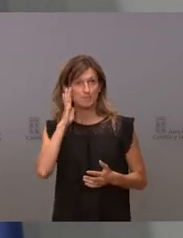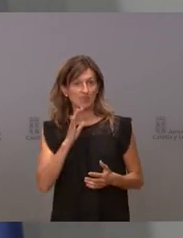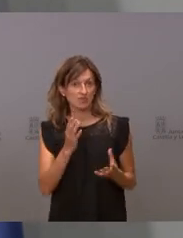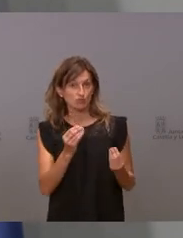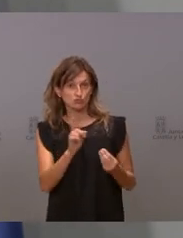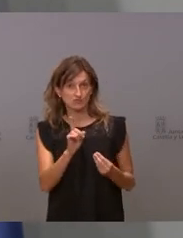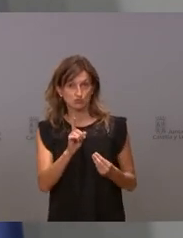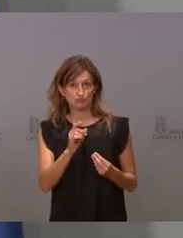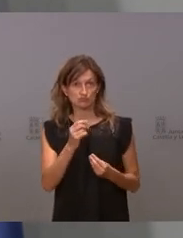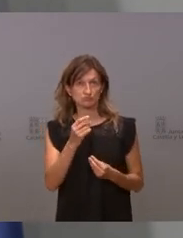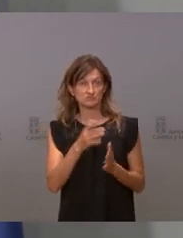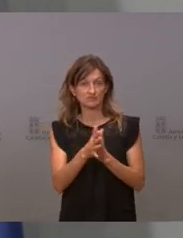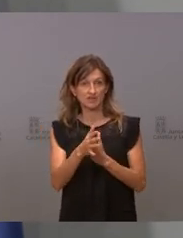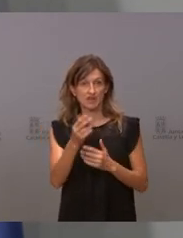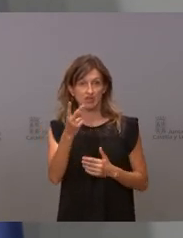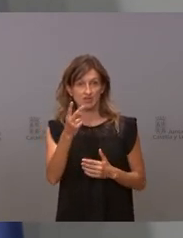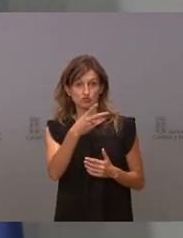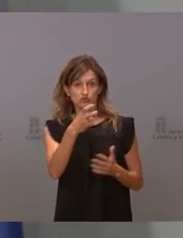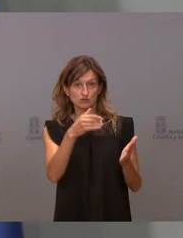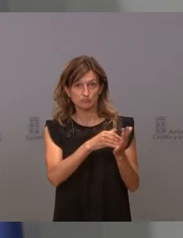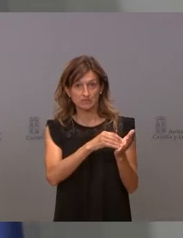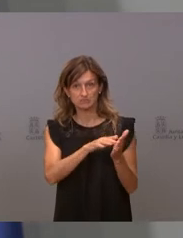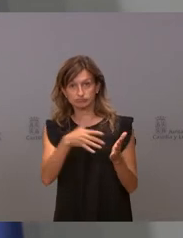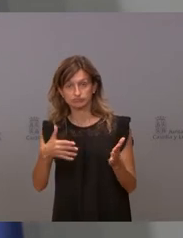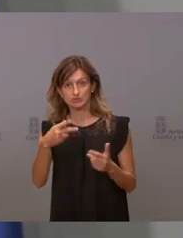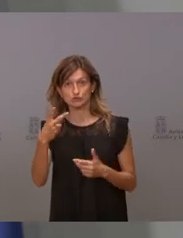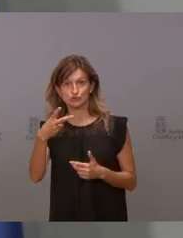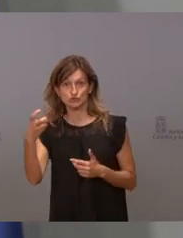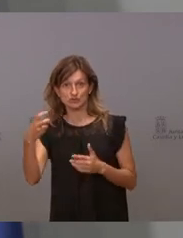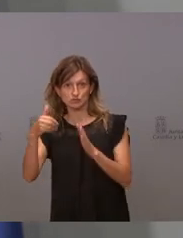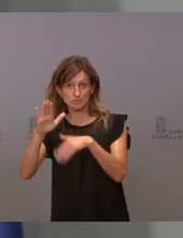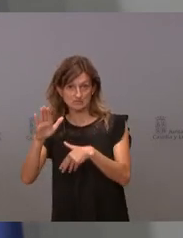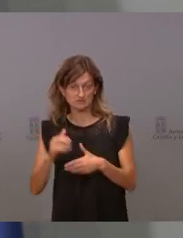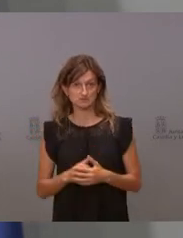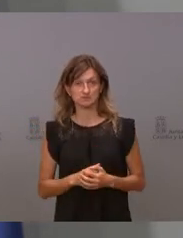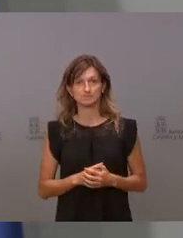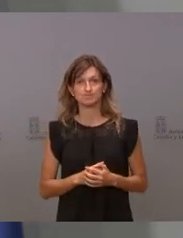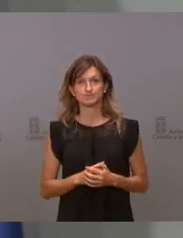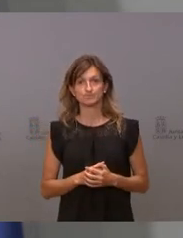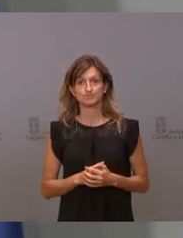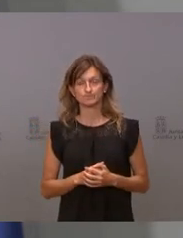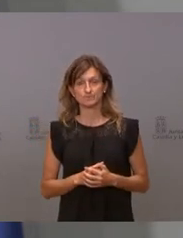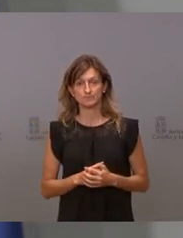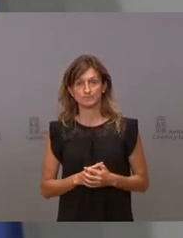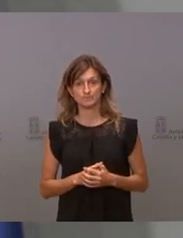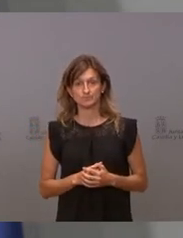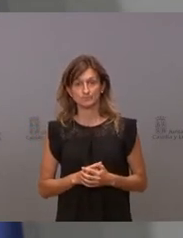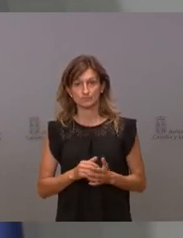1%, son 2.000 y pico sobre 200.000, están medidas desde enero, las reincidencias,